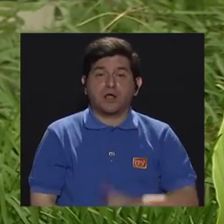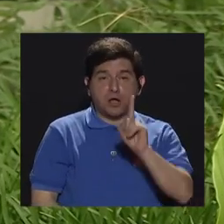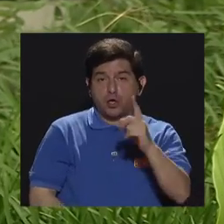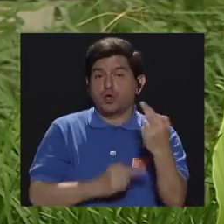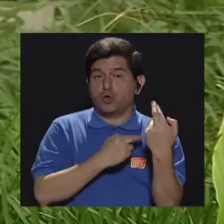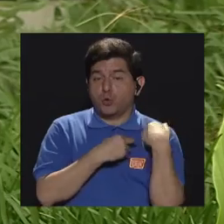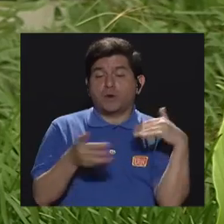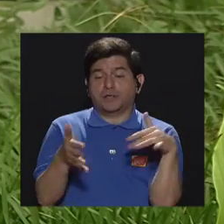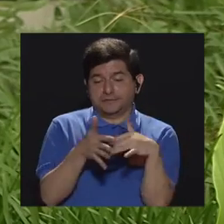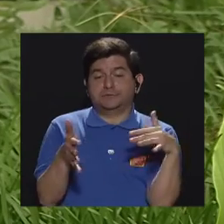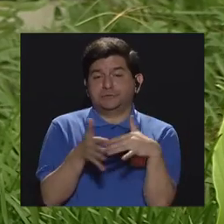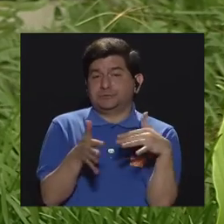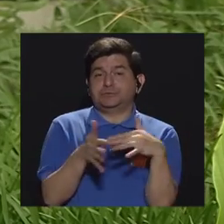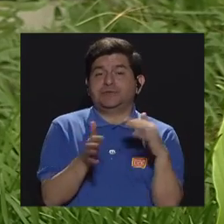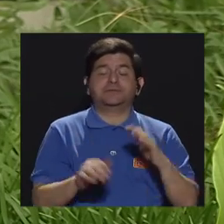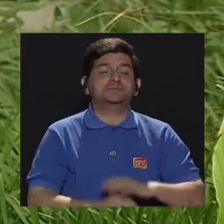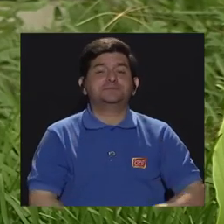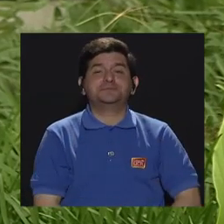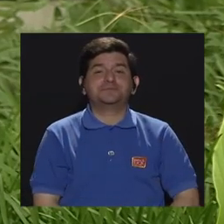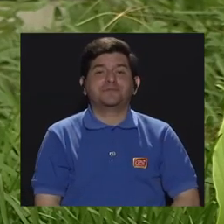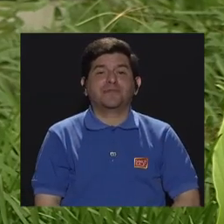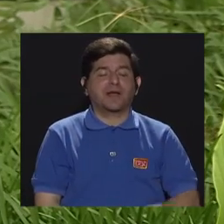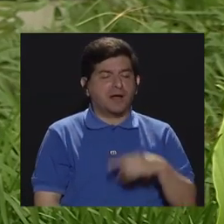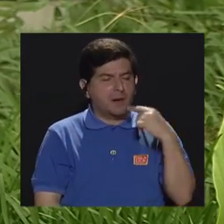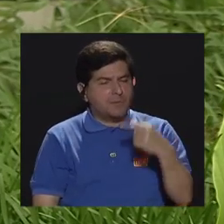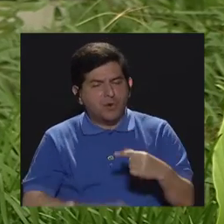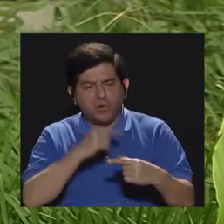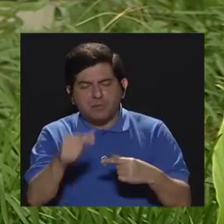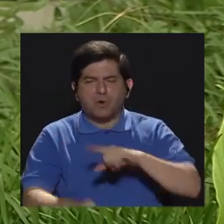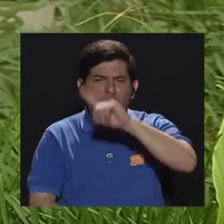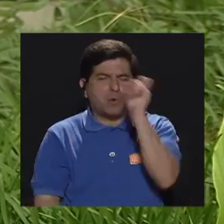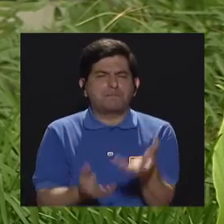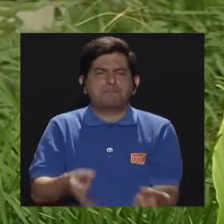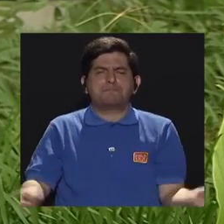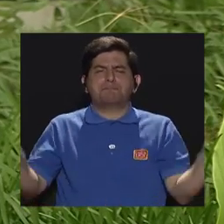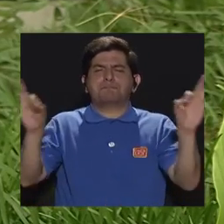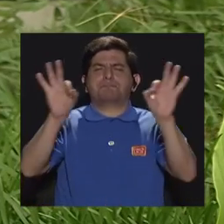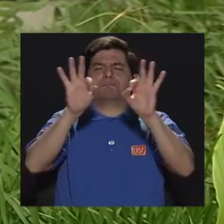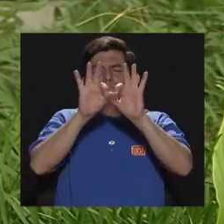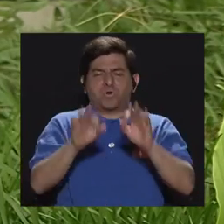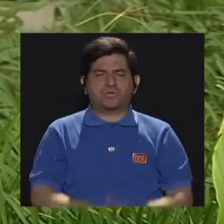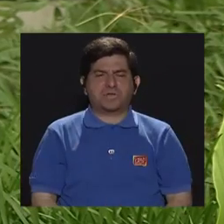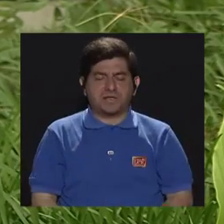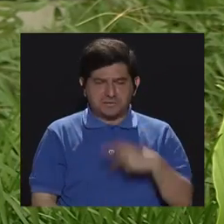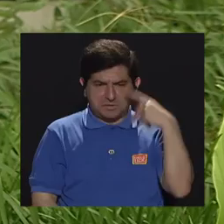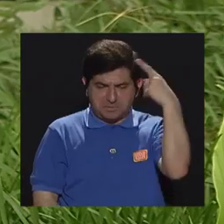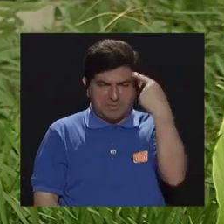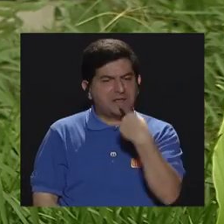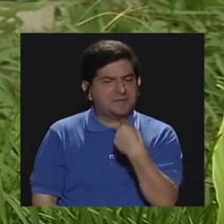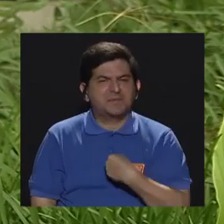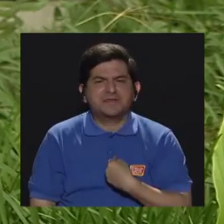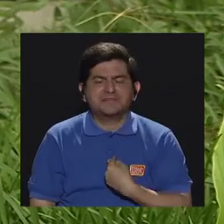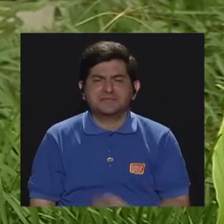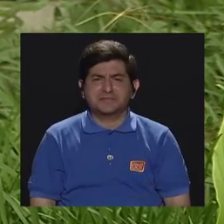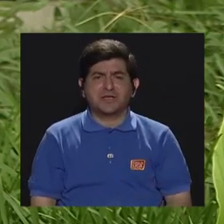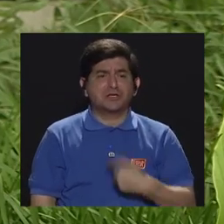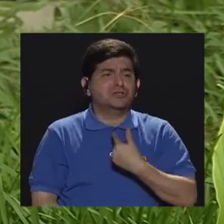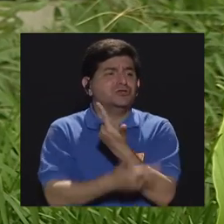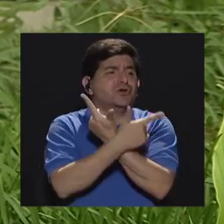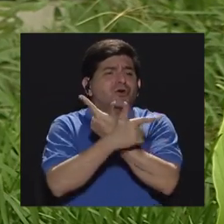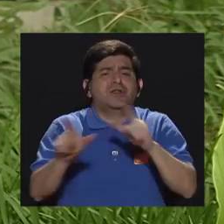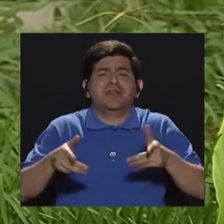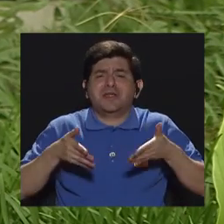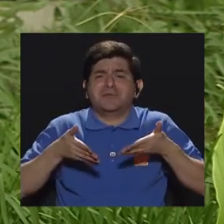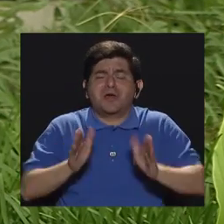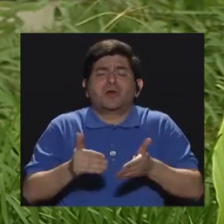responsabilidades es el estudio. Entonces, poco a poco, una de las preguntas muy importantes que me hacen los padres de familia es, ¿cuándo suelto a mi hijo?